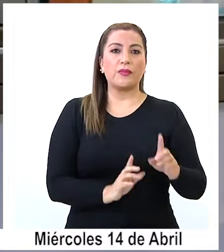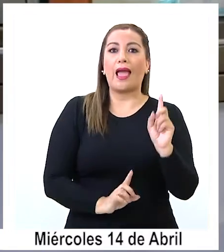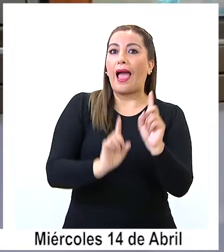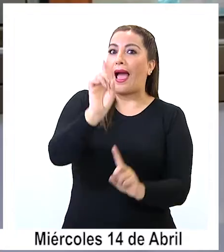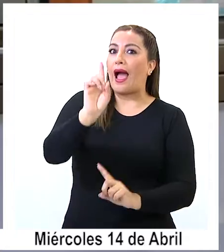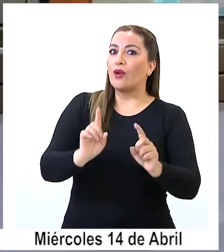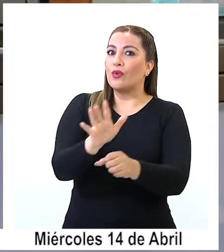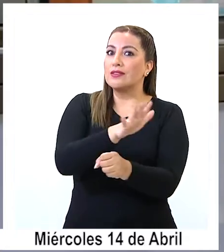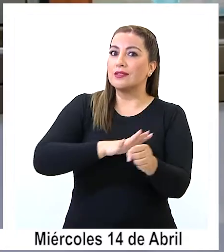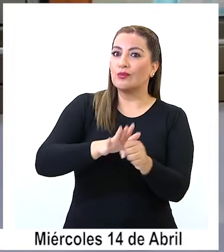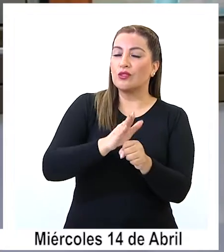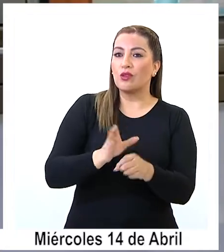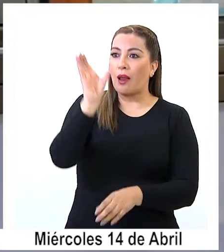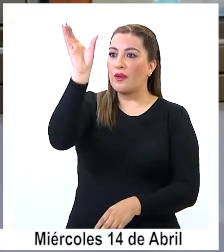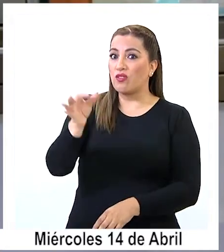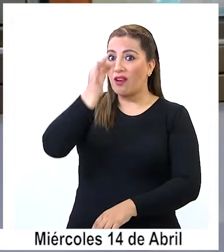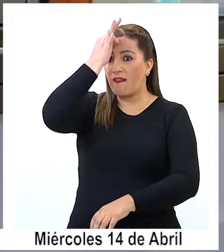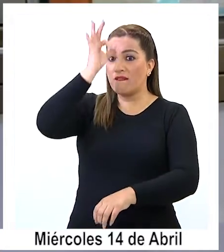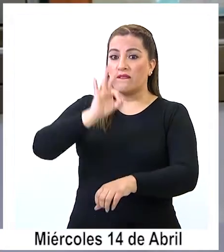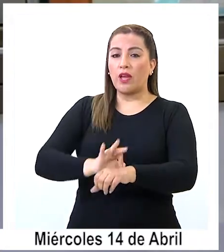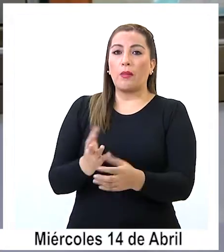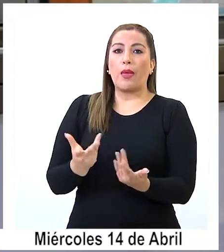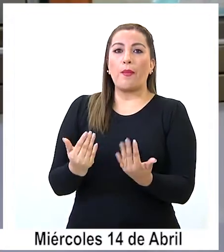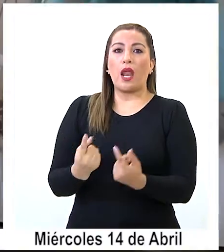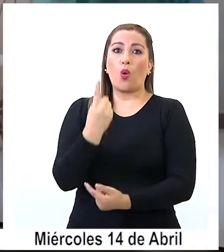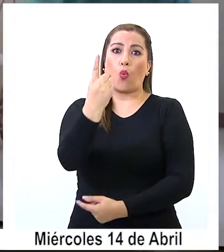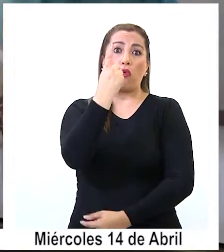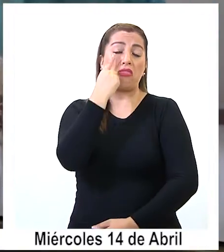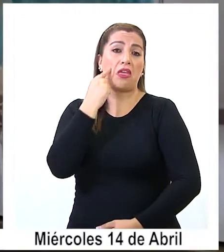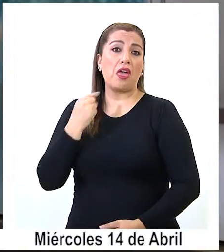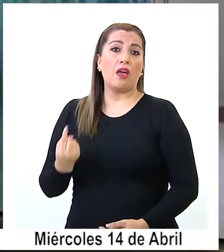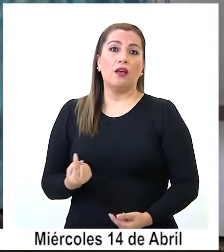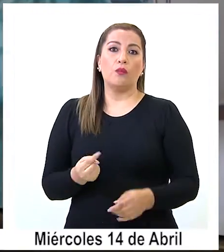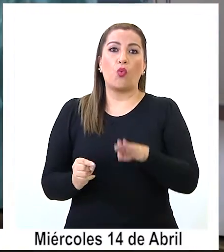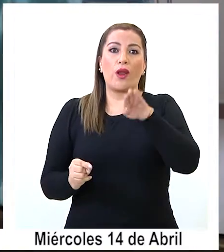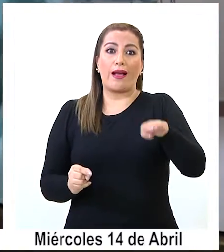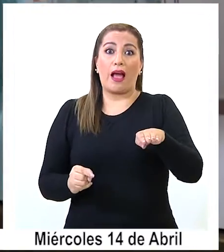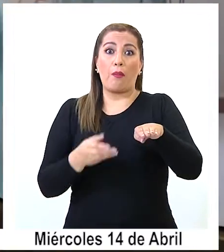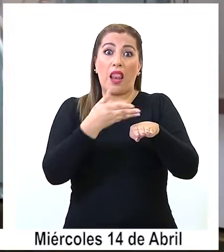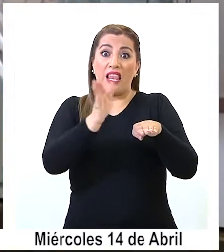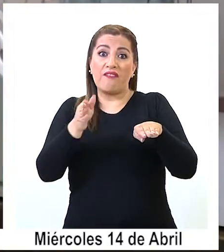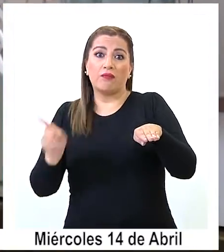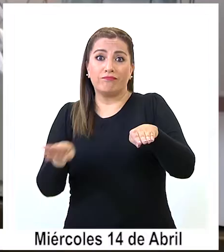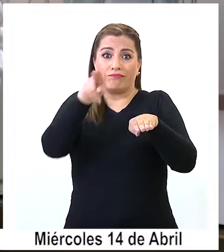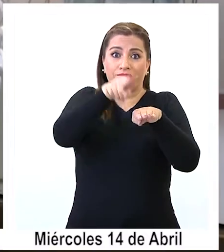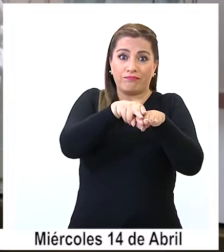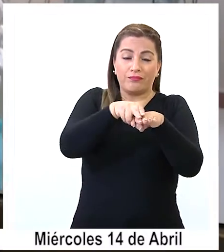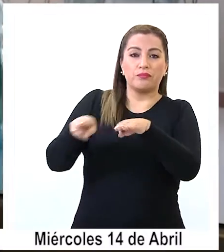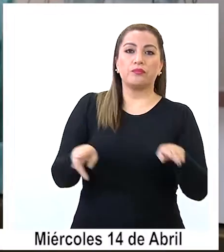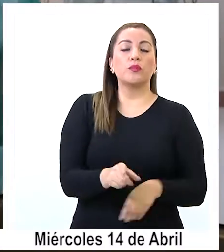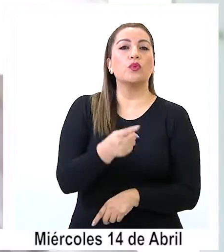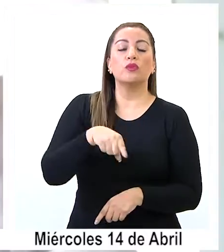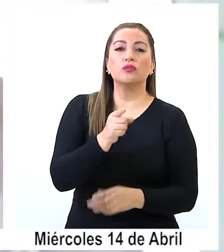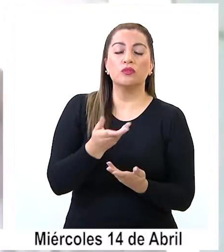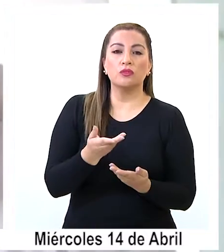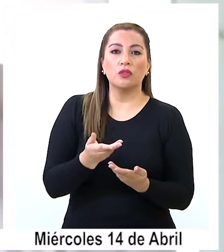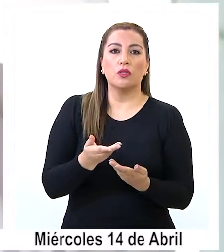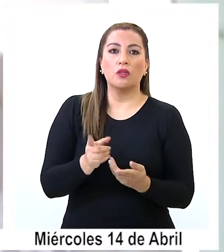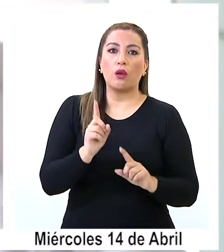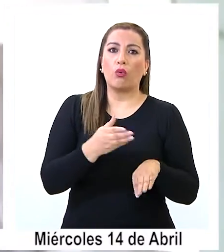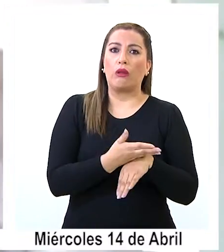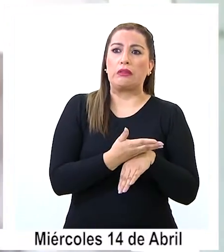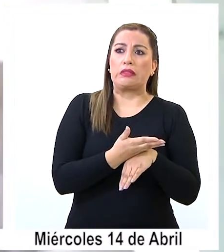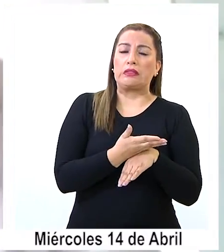algunos casos, los pacientes deben esperar más de un día por una cama disponible. Estamos teniendo un